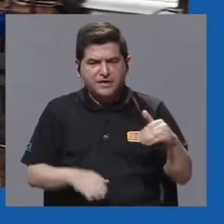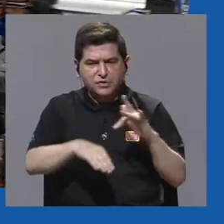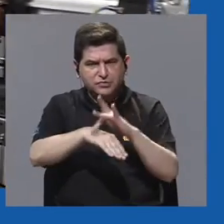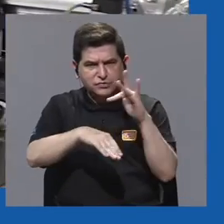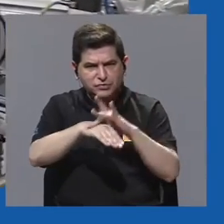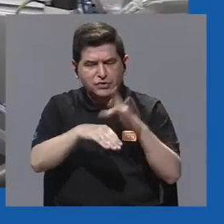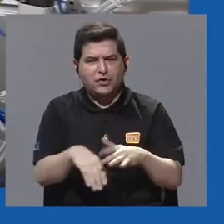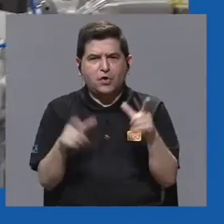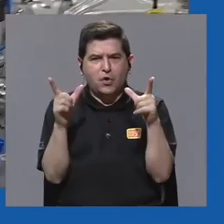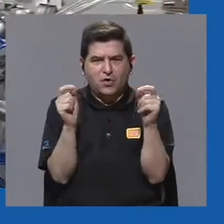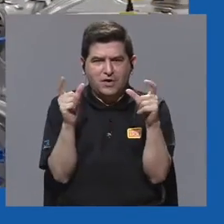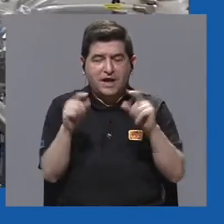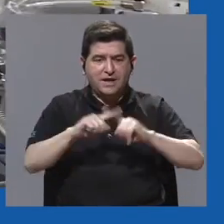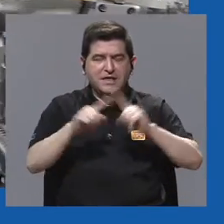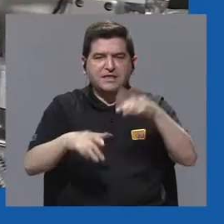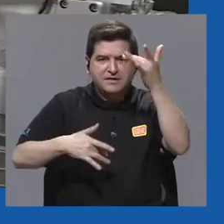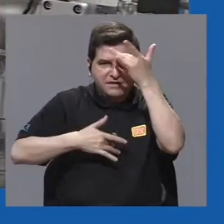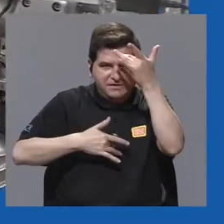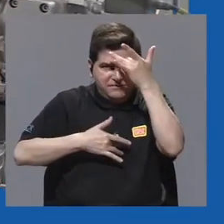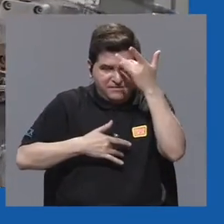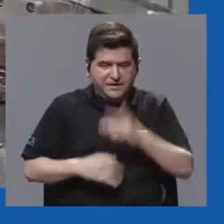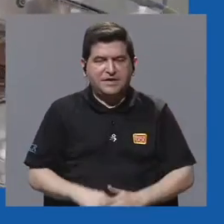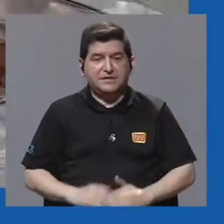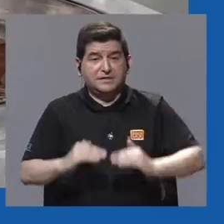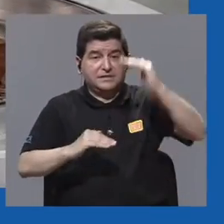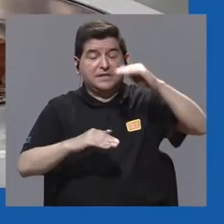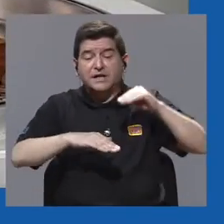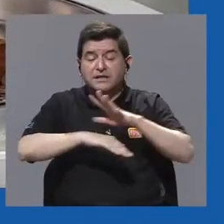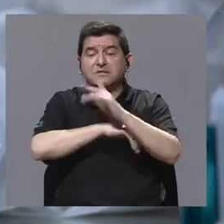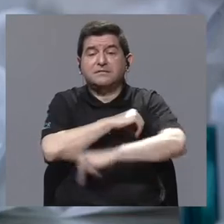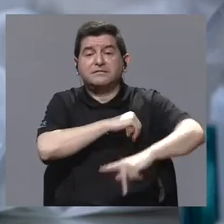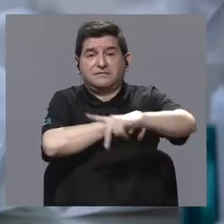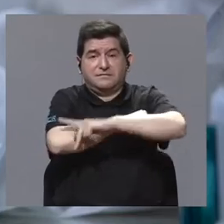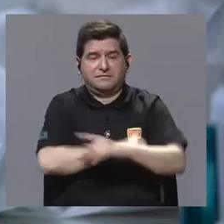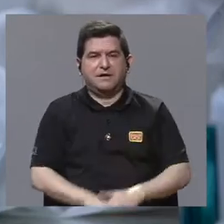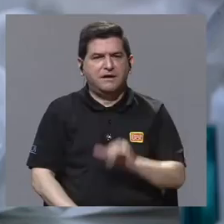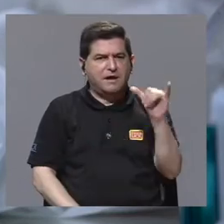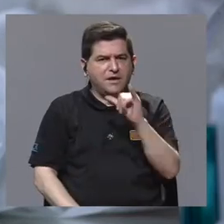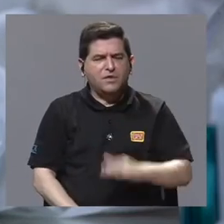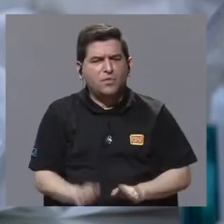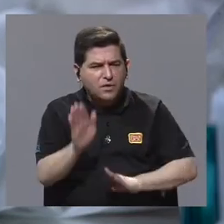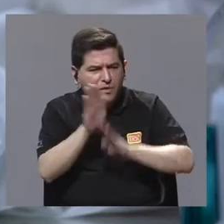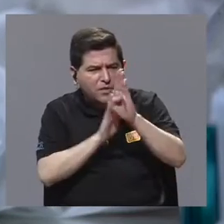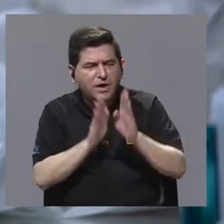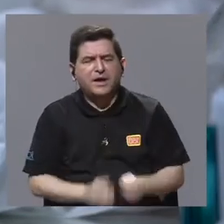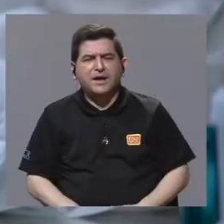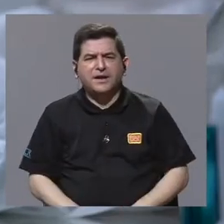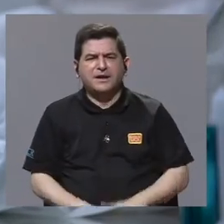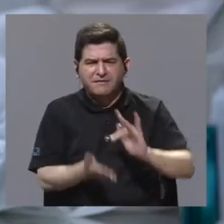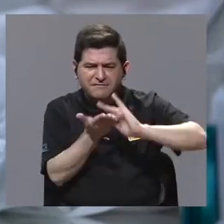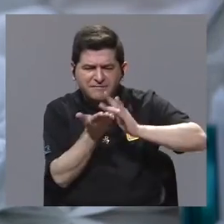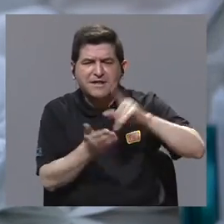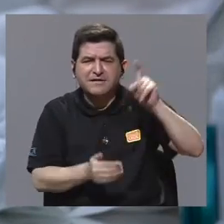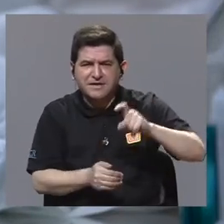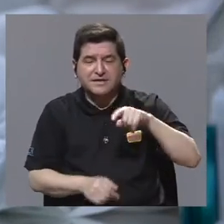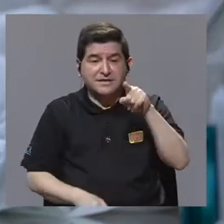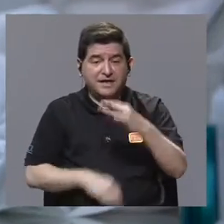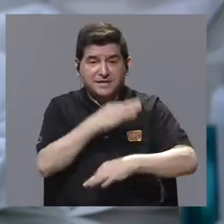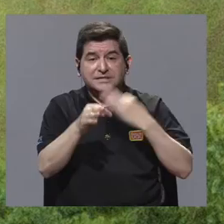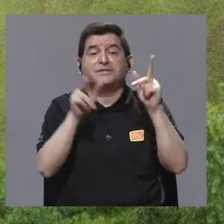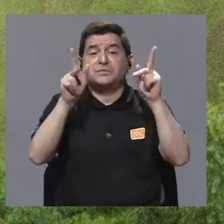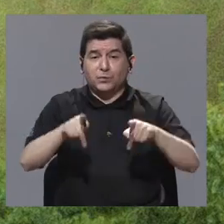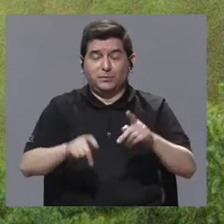temprano del cáncer y otras enfermedades de alta incidencia en el país, así como para desarrollar radiofármacos que requieren estos